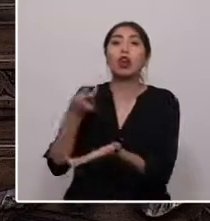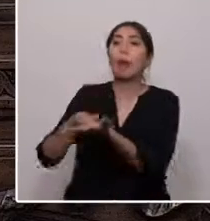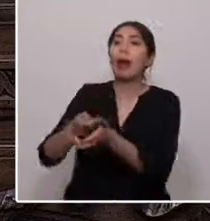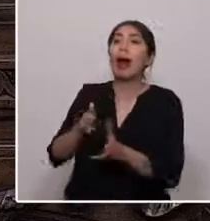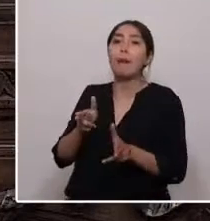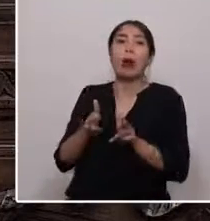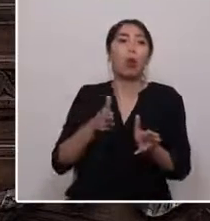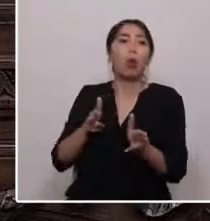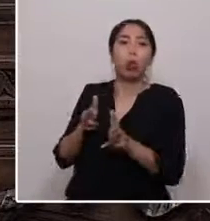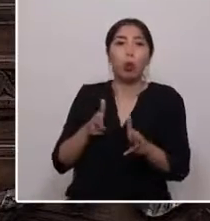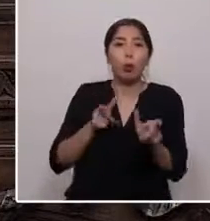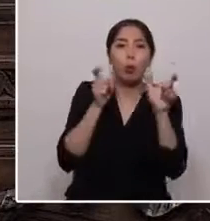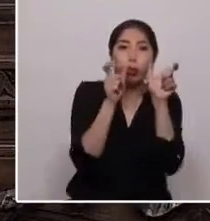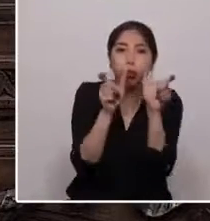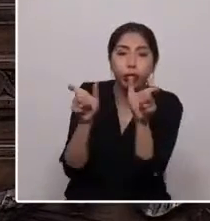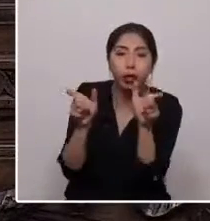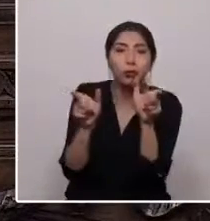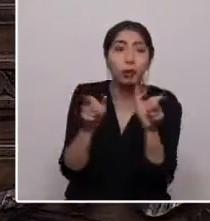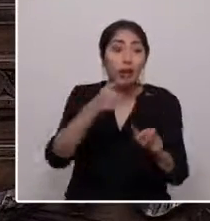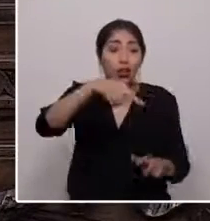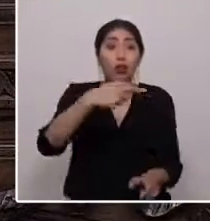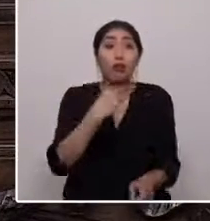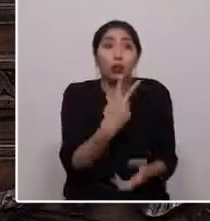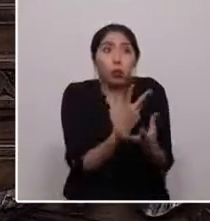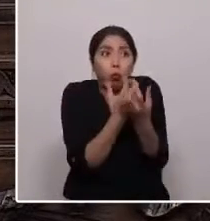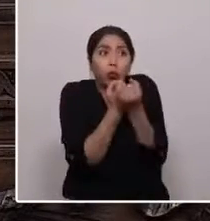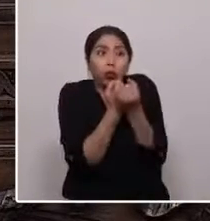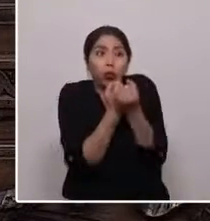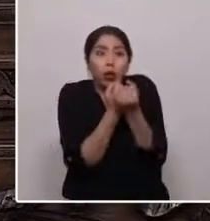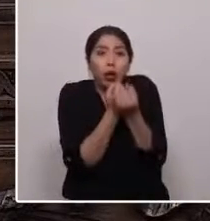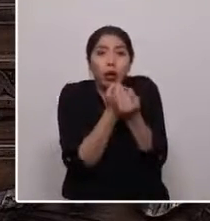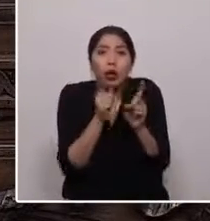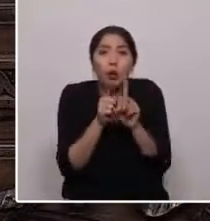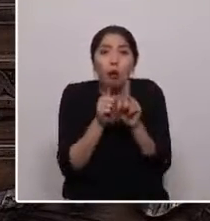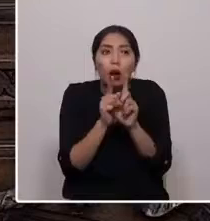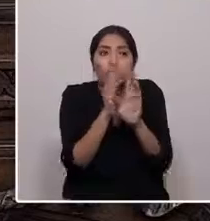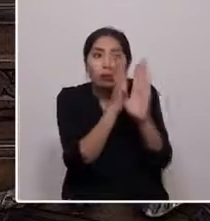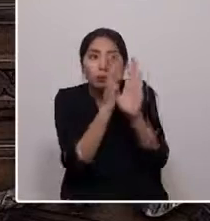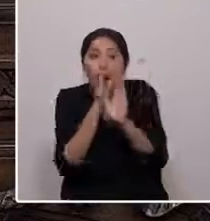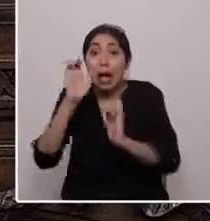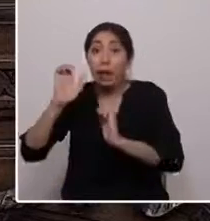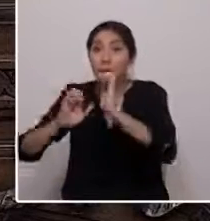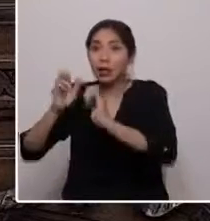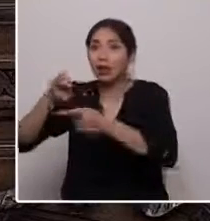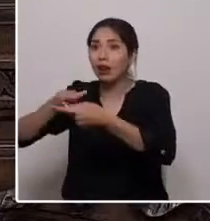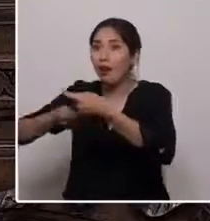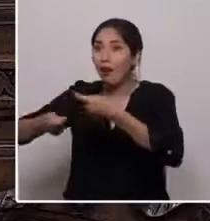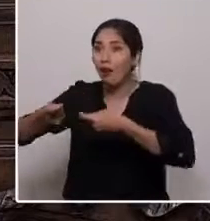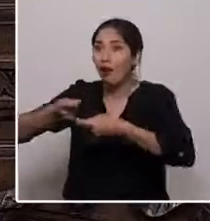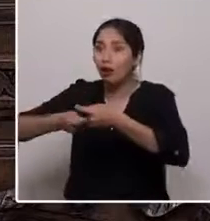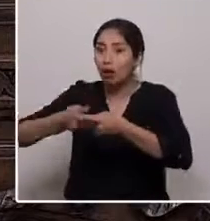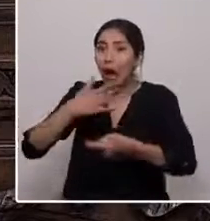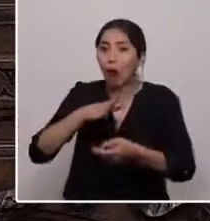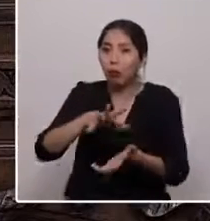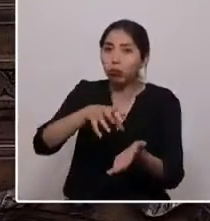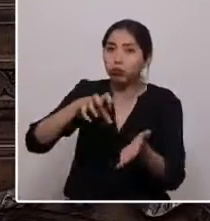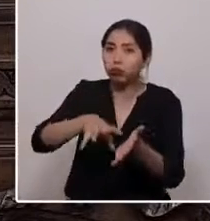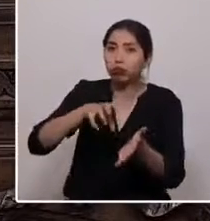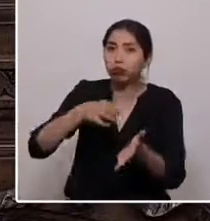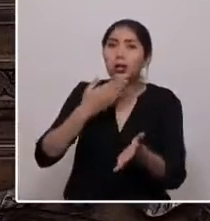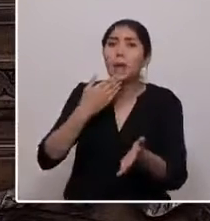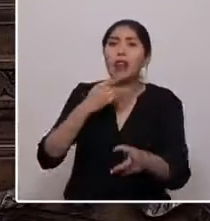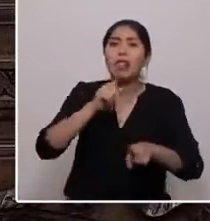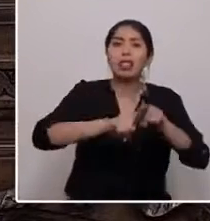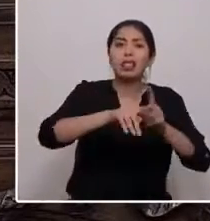Mientras sus voces se silencian, las empresas hacen negocio a costa de sacar los recursos del agua, esterilizar las tierras, llenar de monocultivos.